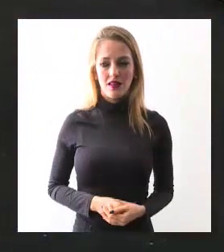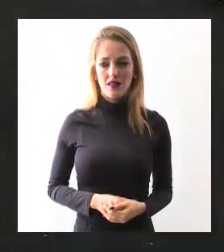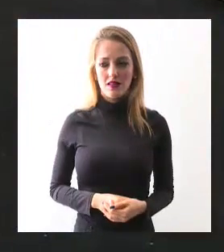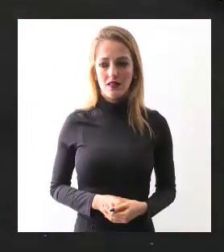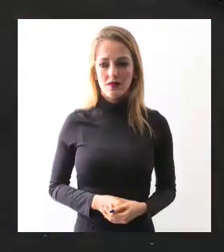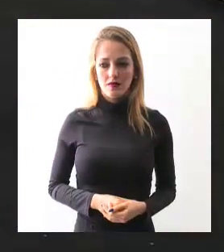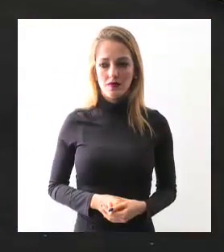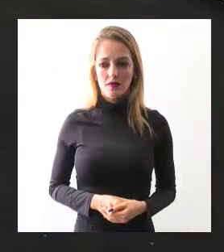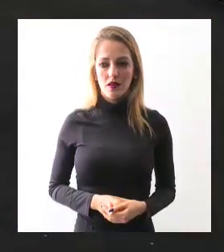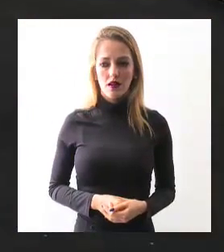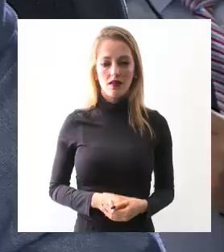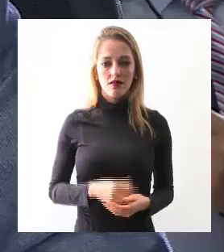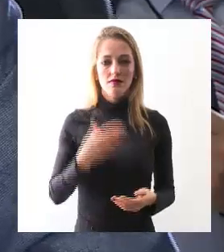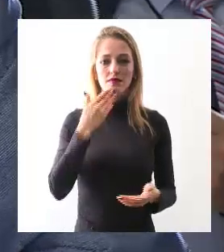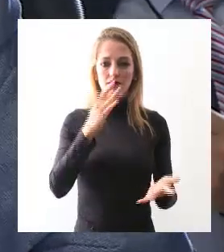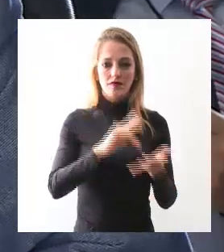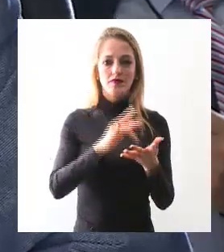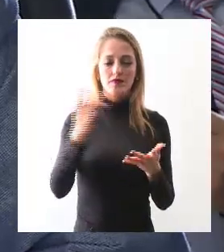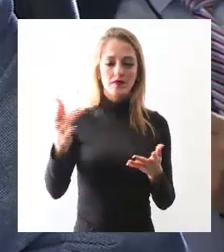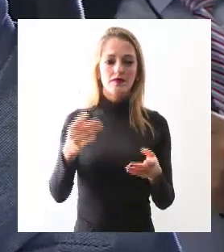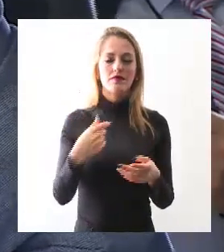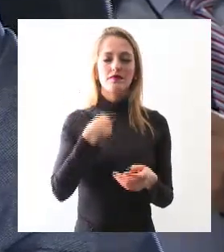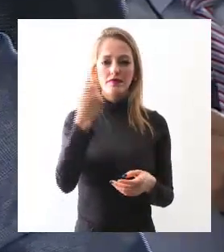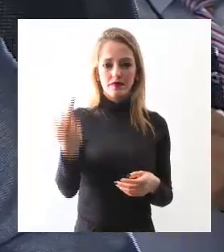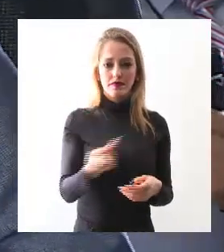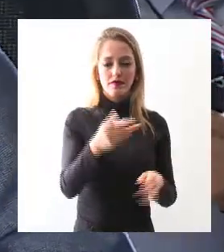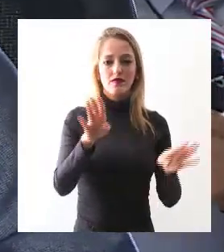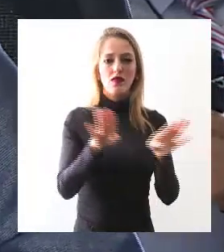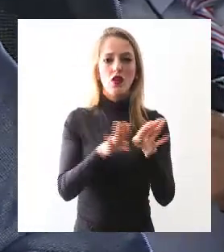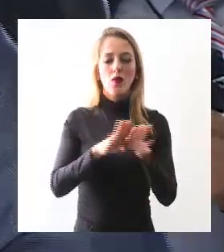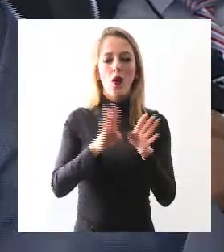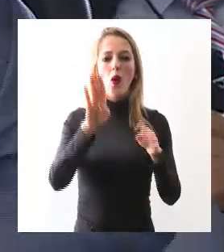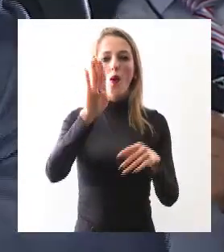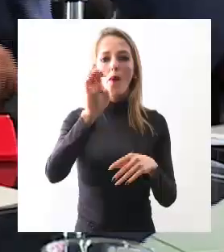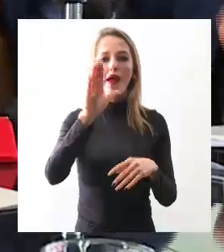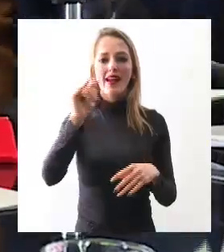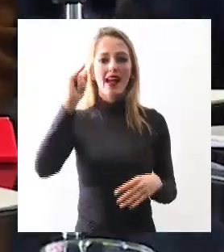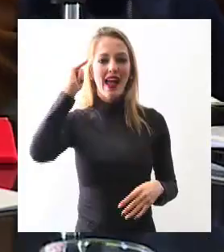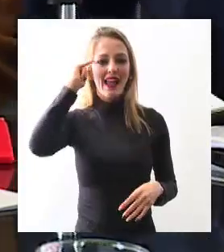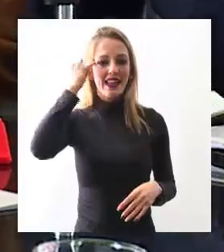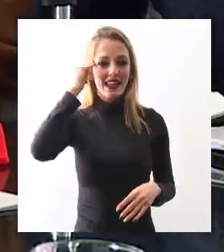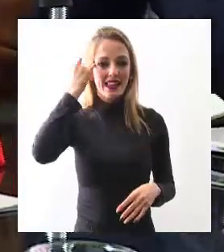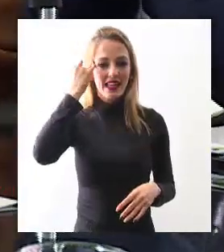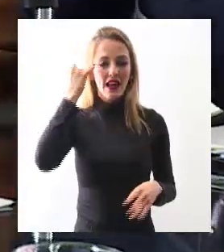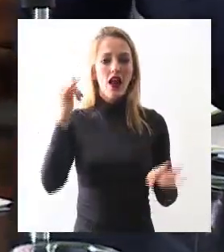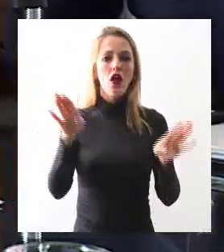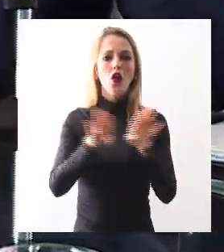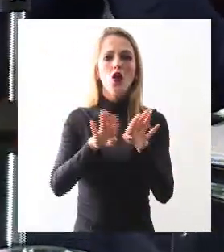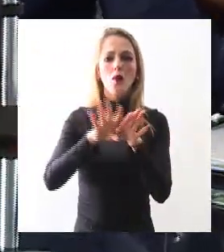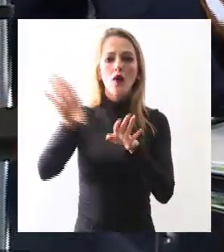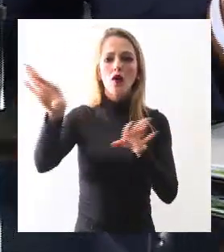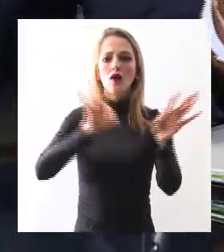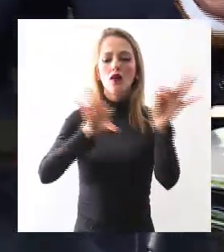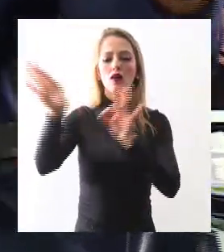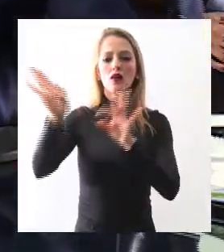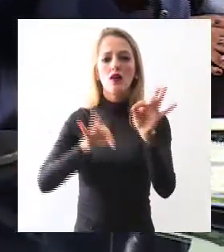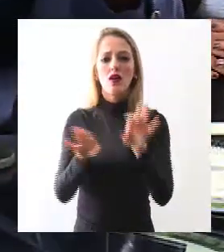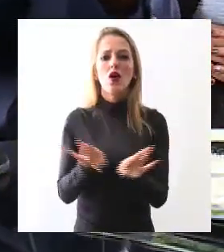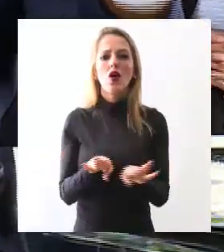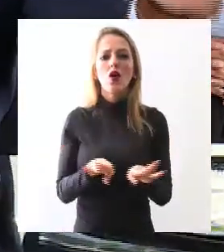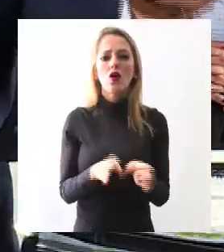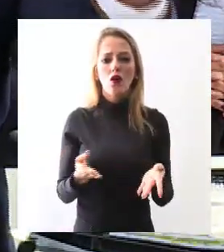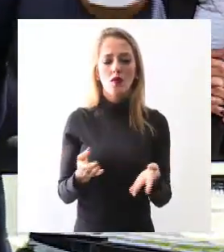¿Cómo se seleccionan a los beneficiados de la beca indígena? Es universal, todo